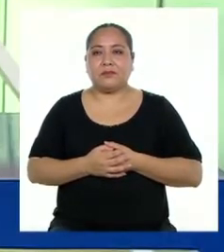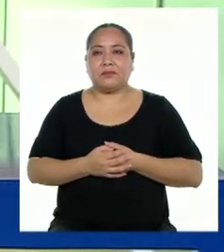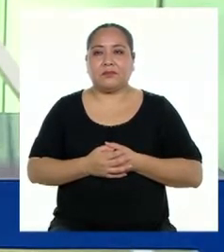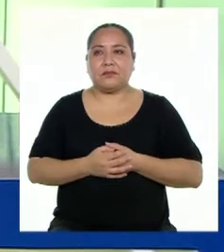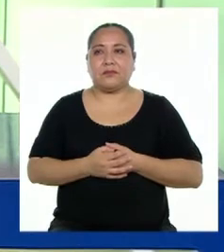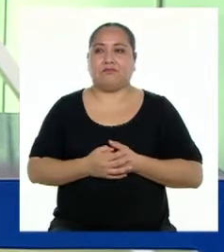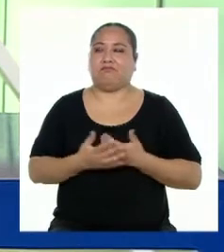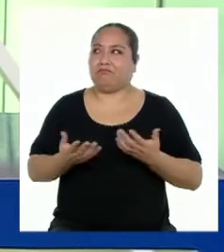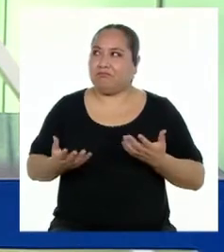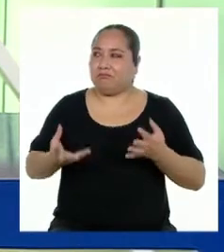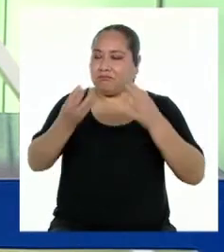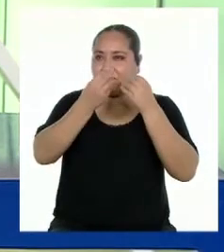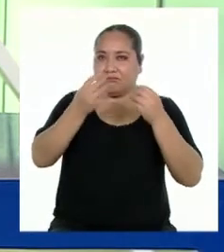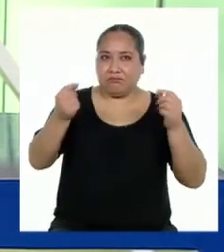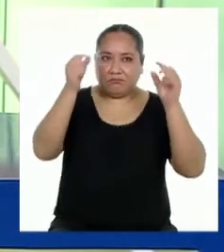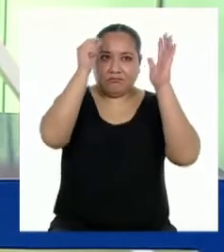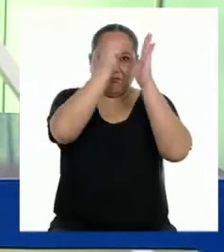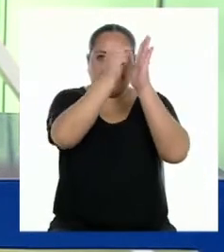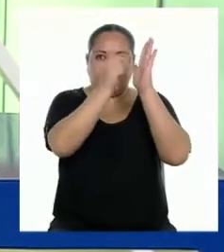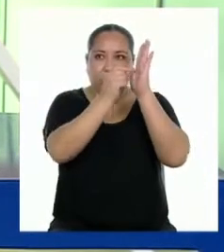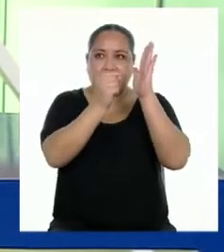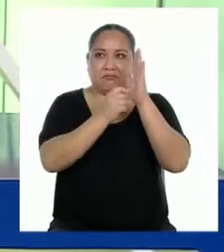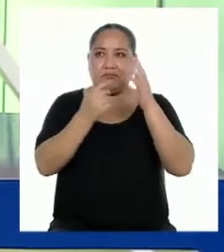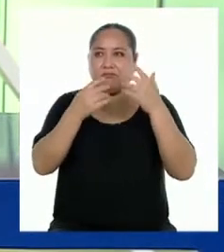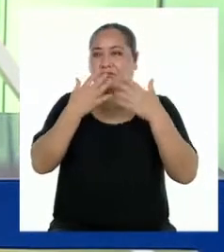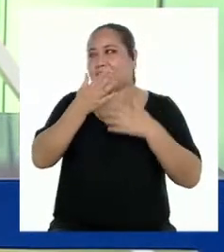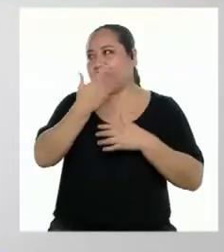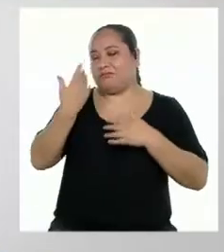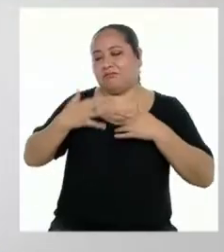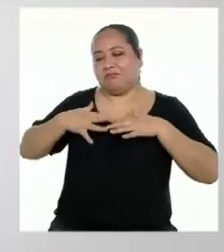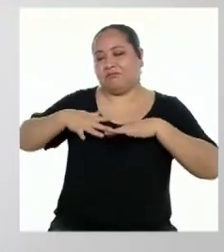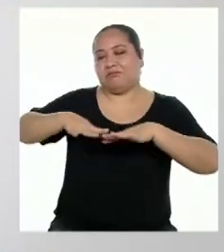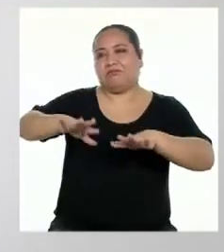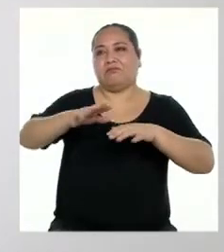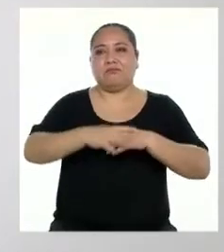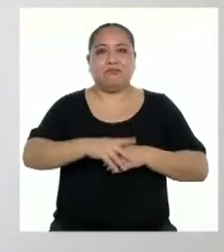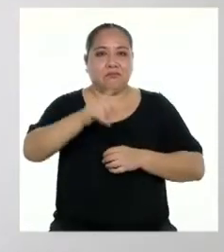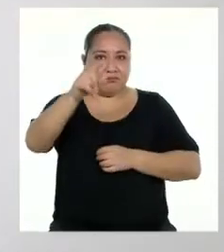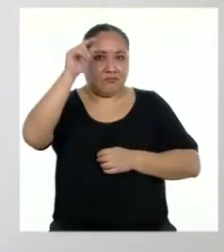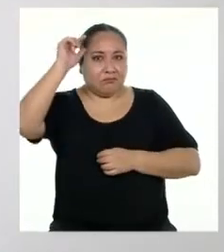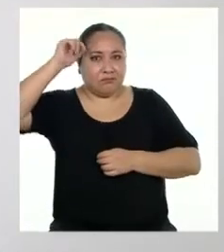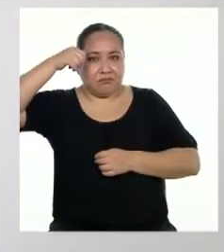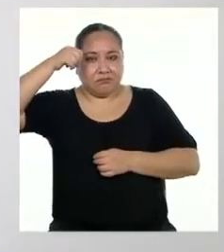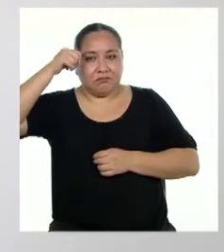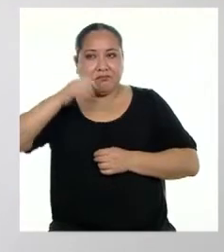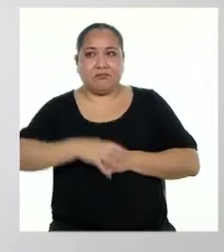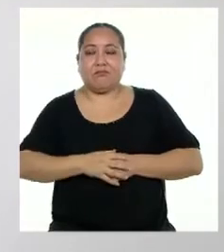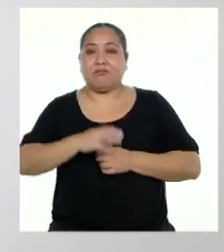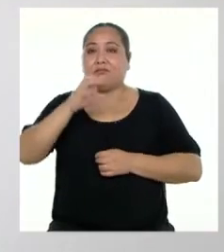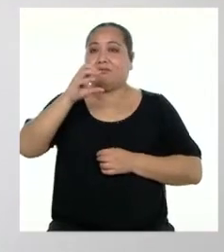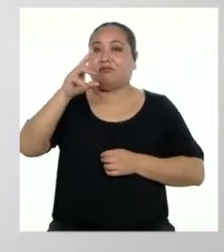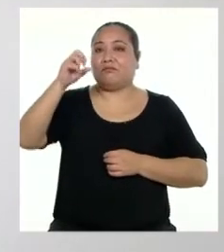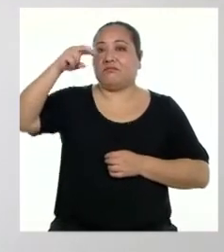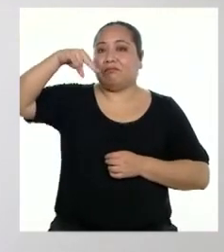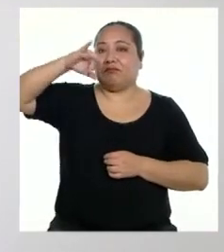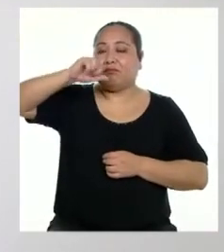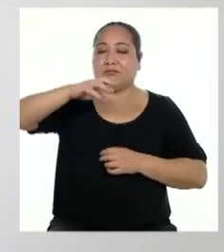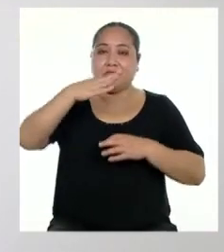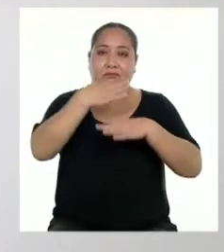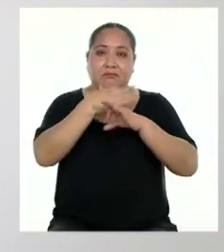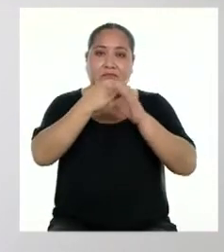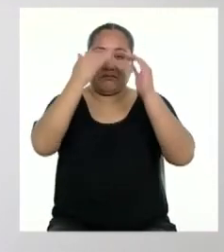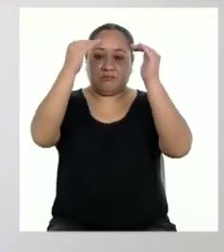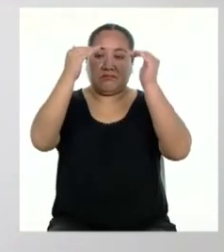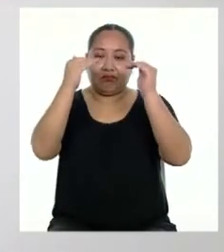¡Ah, sus son varios puntos! ¡Mejor fluyo, no más! Es que recuerda que la crónica es un formato